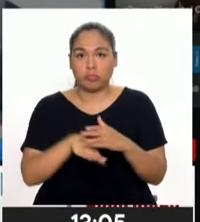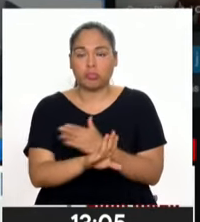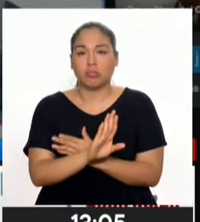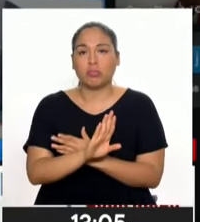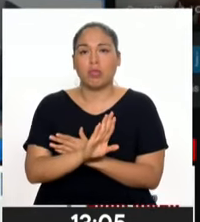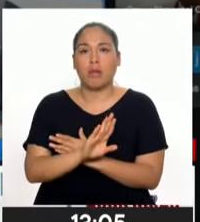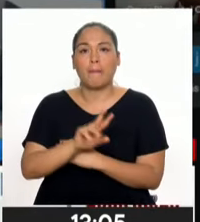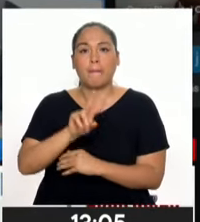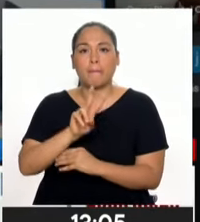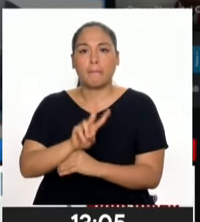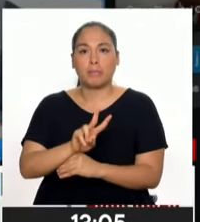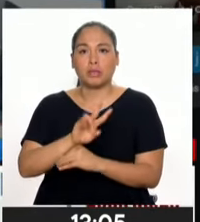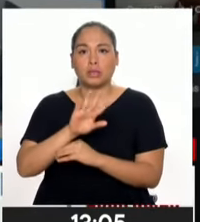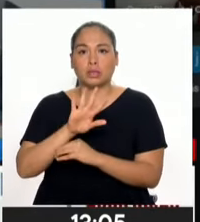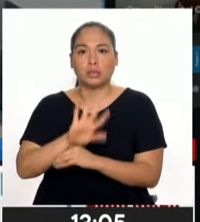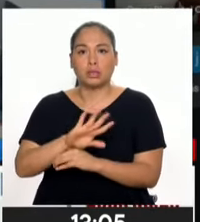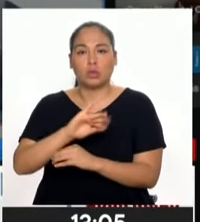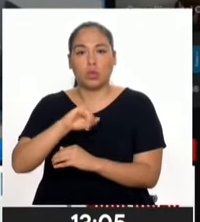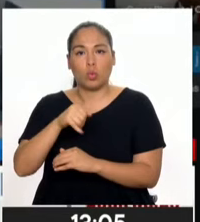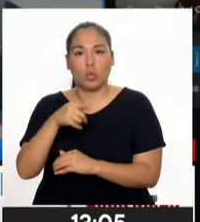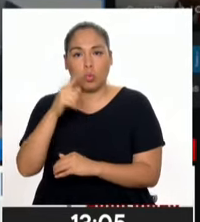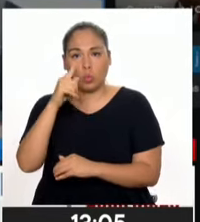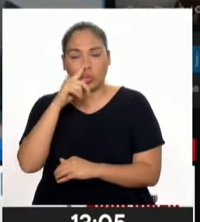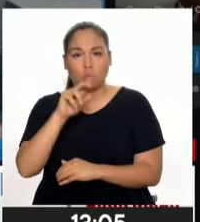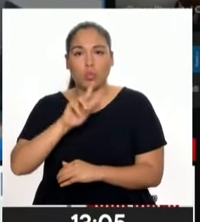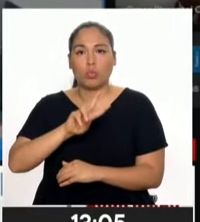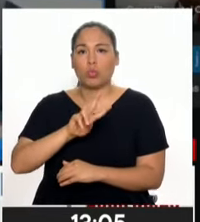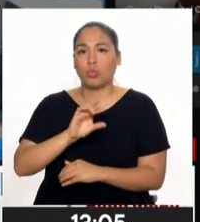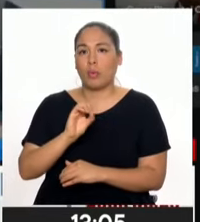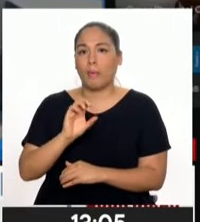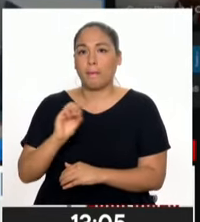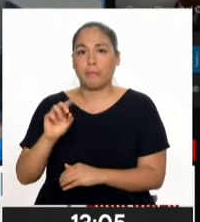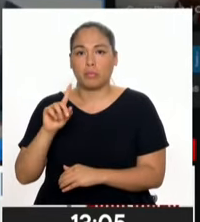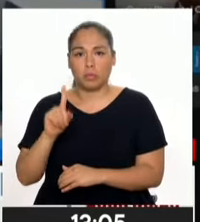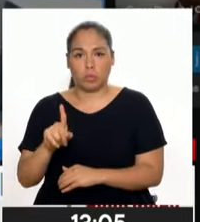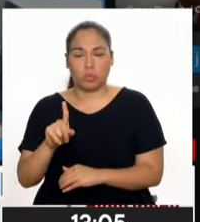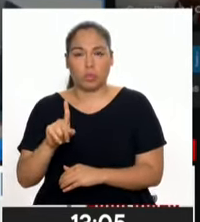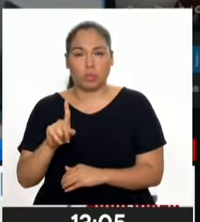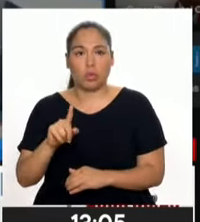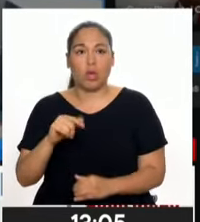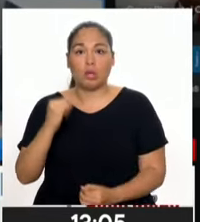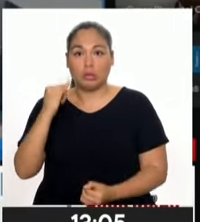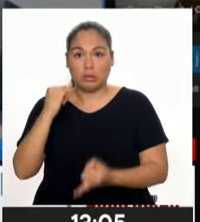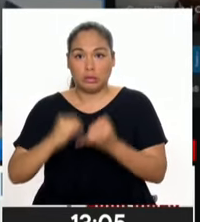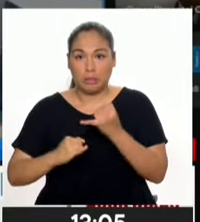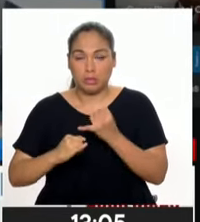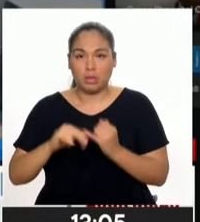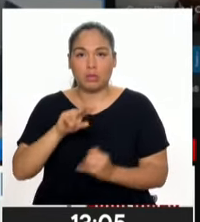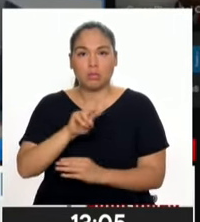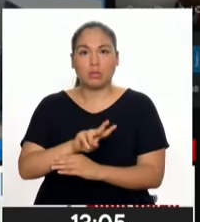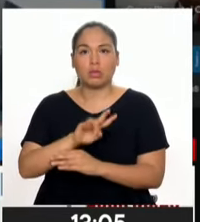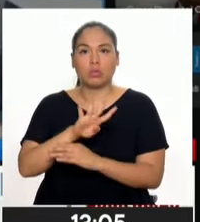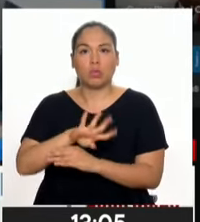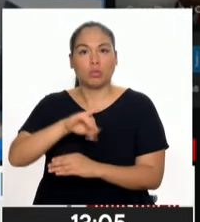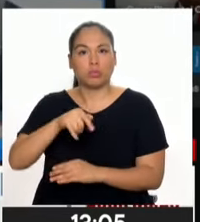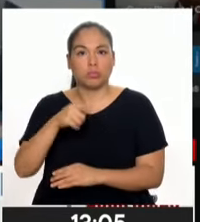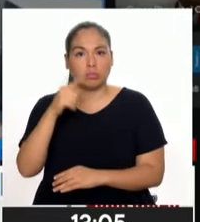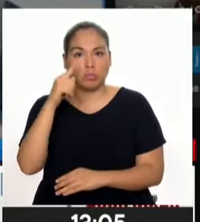el 25 de junio del año 2001. Vencerá el 24 de junio